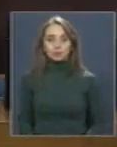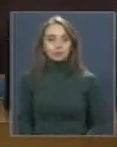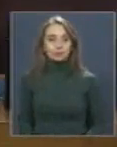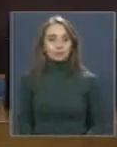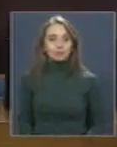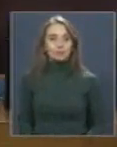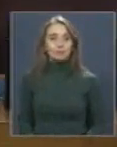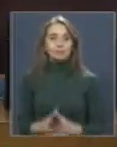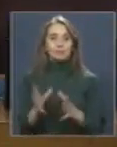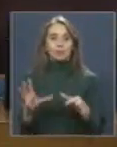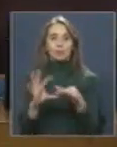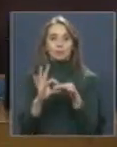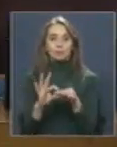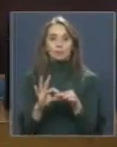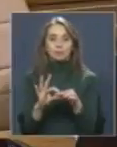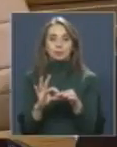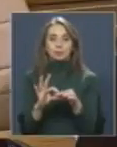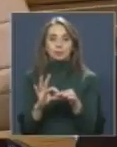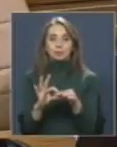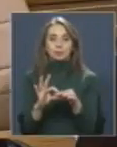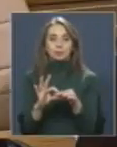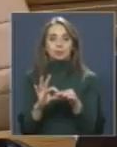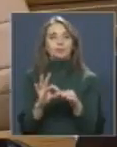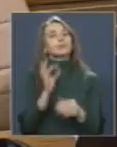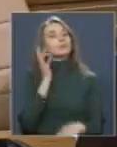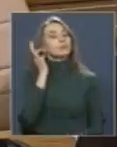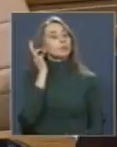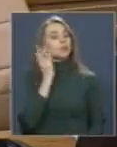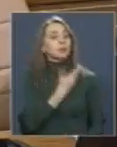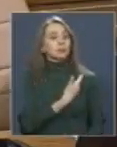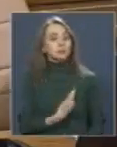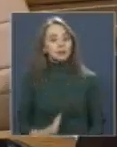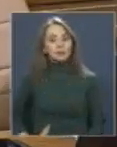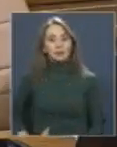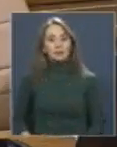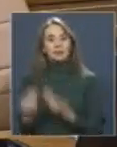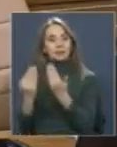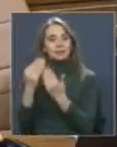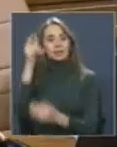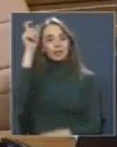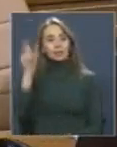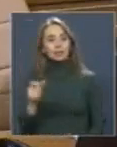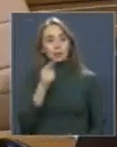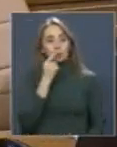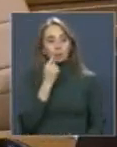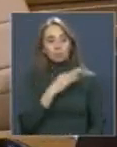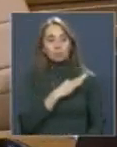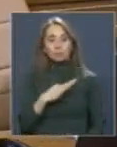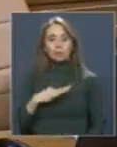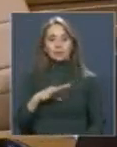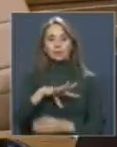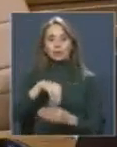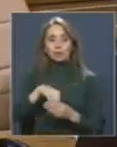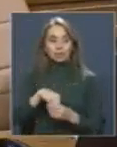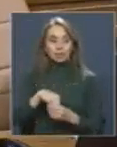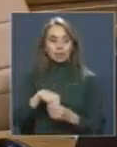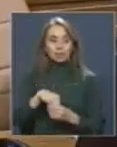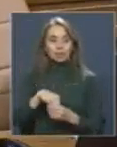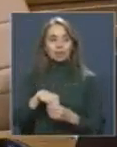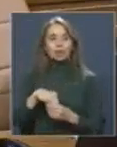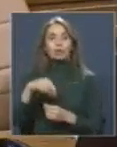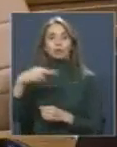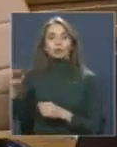Muchas gracias, Presidenta. Saludar al Ministro del Interior y a su